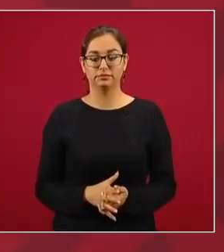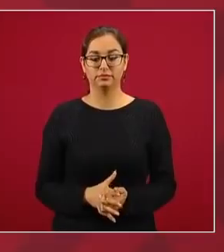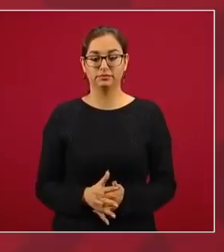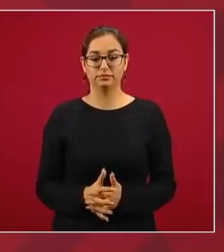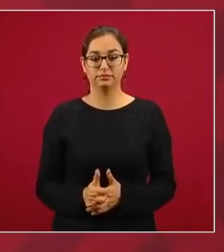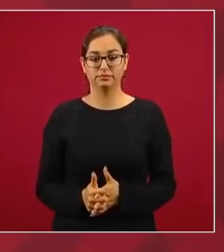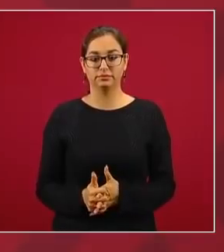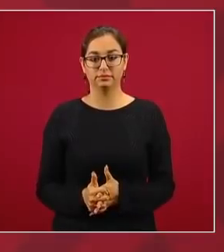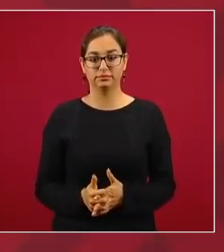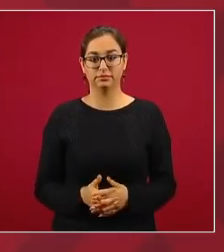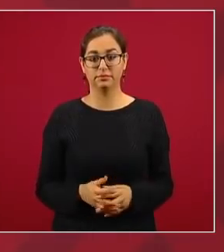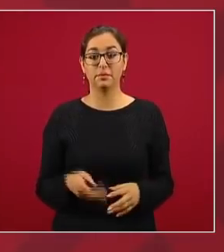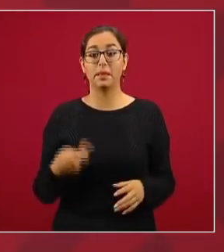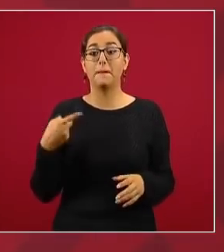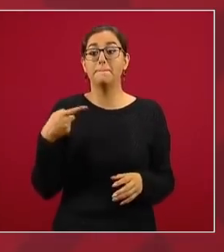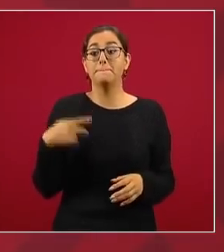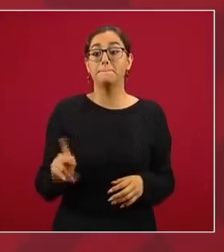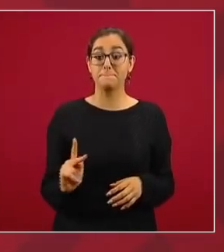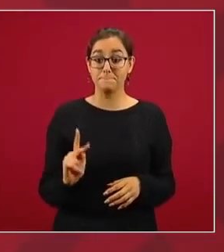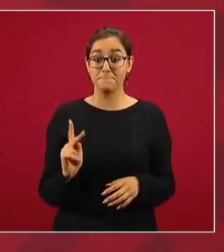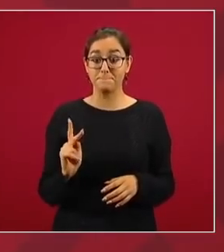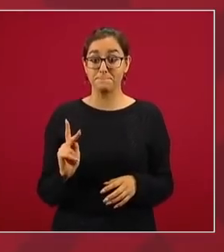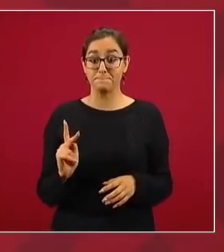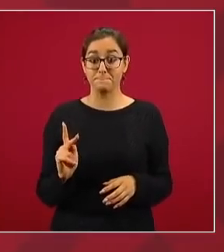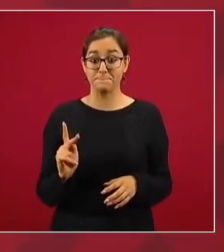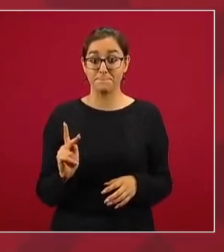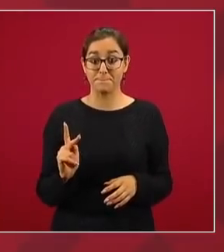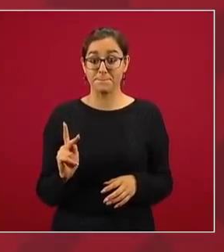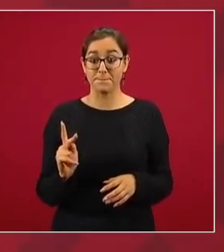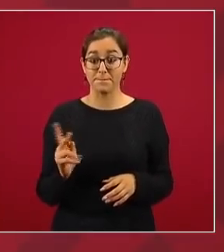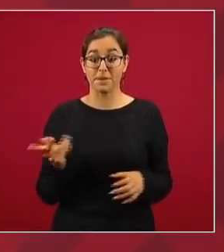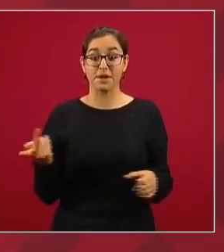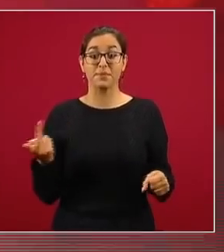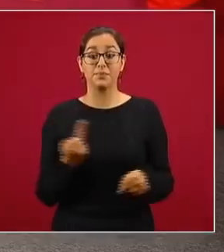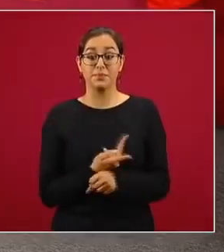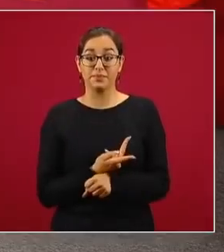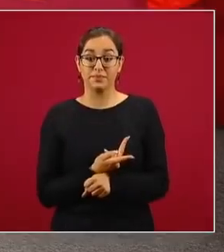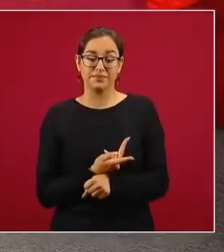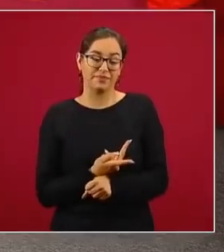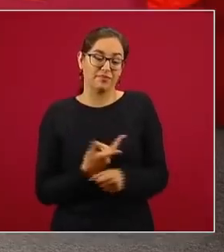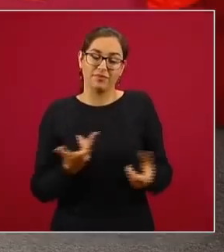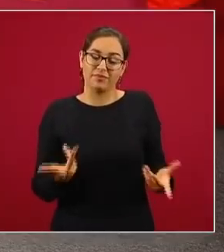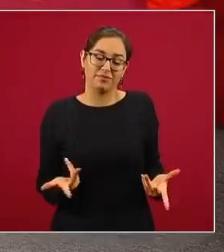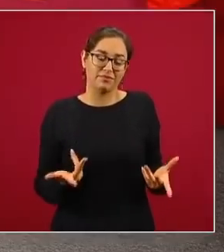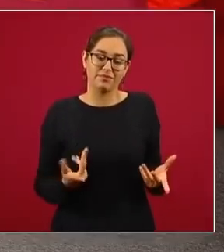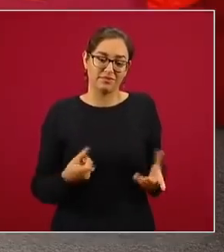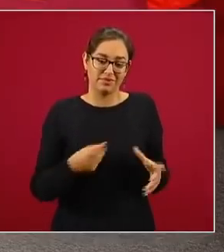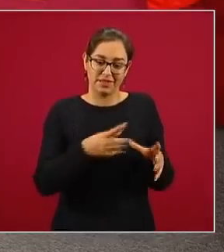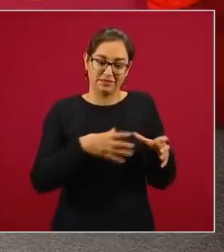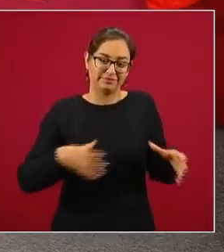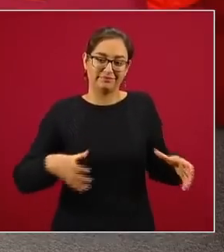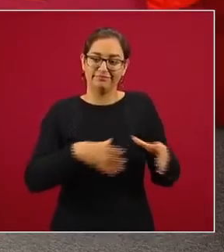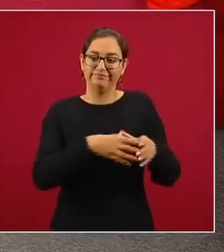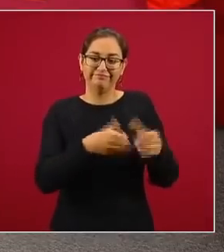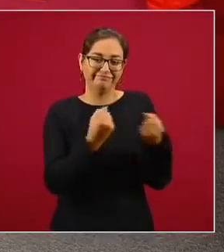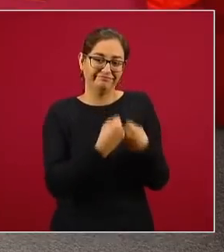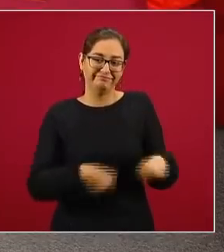una asociación entre ellos,